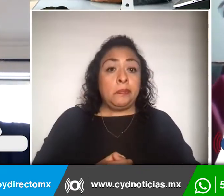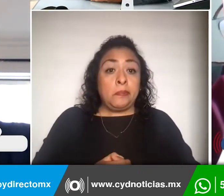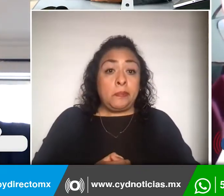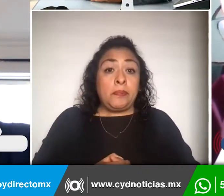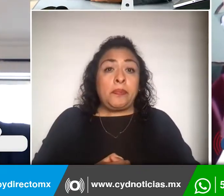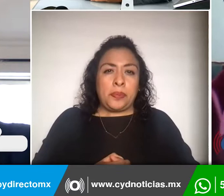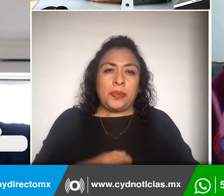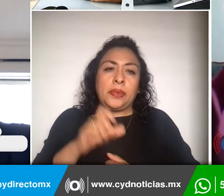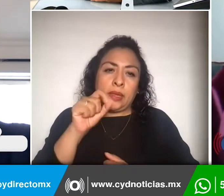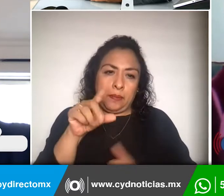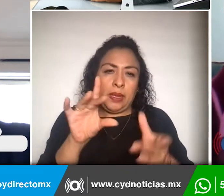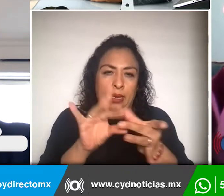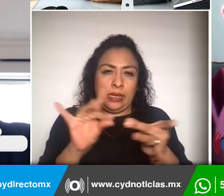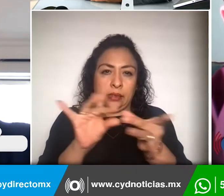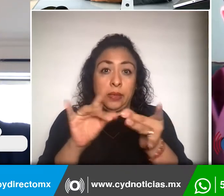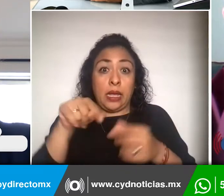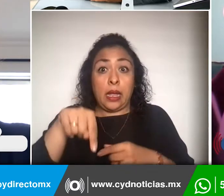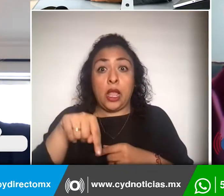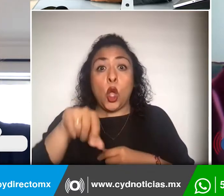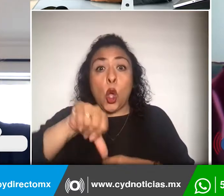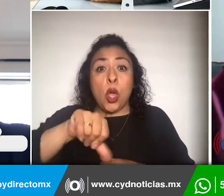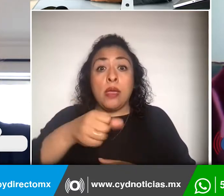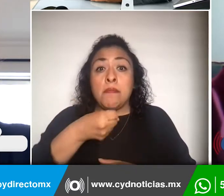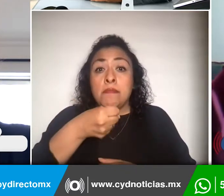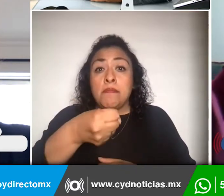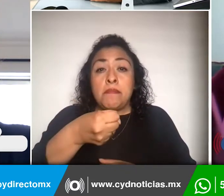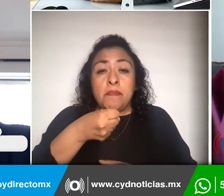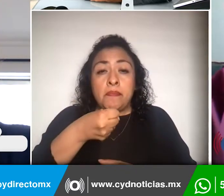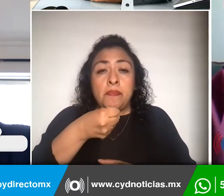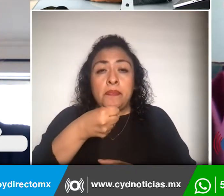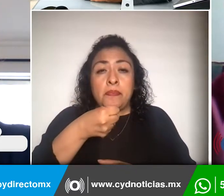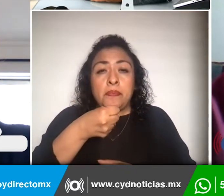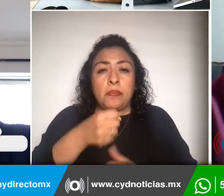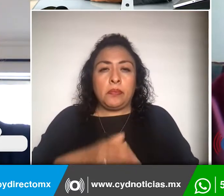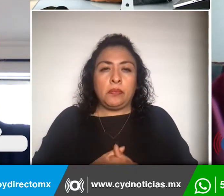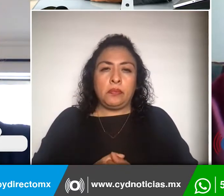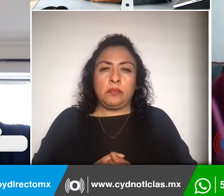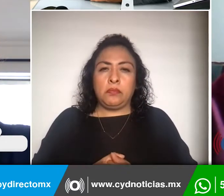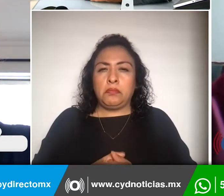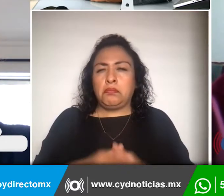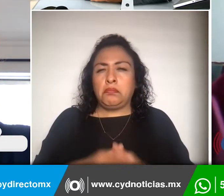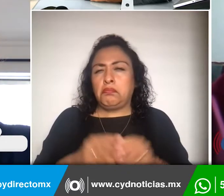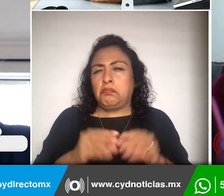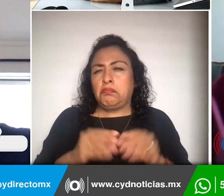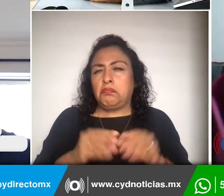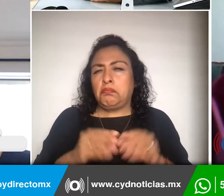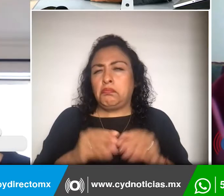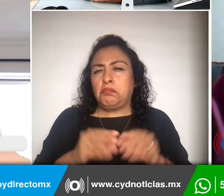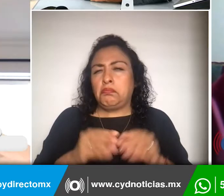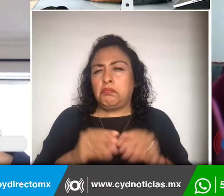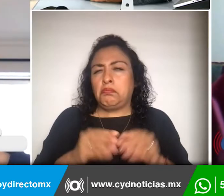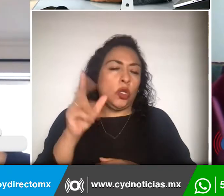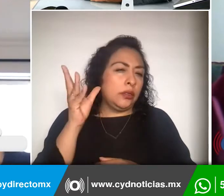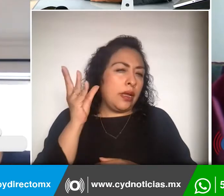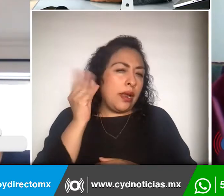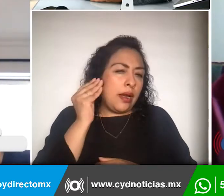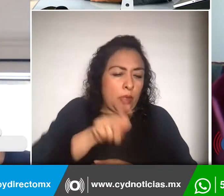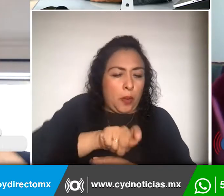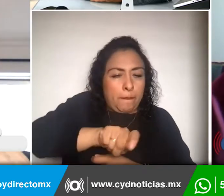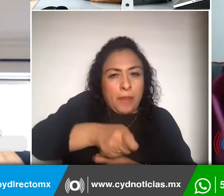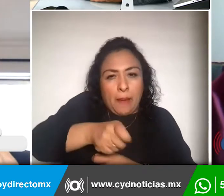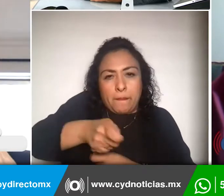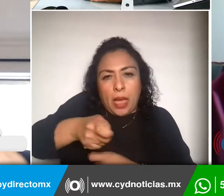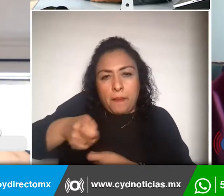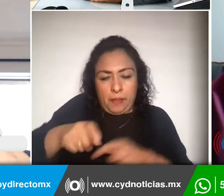compartirles, este programa se transmite en más de 22 estaciones de radio, en 15 estados del país, en